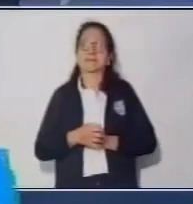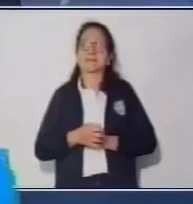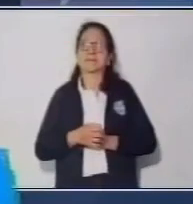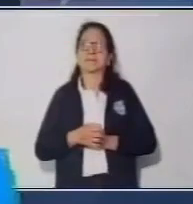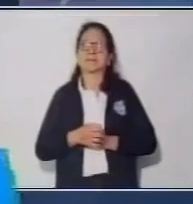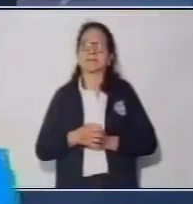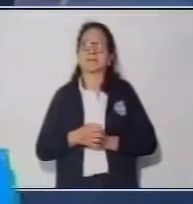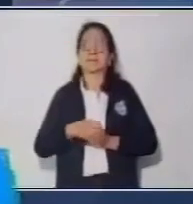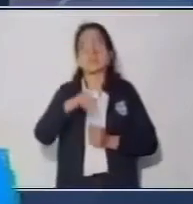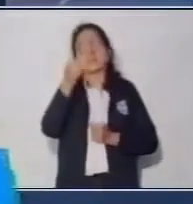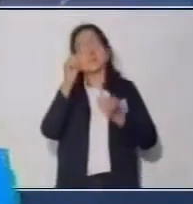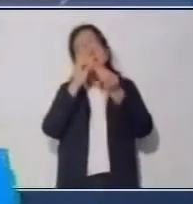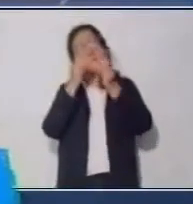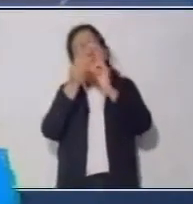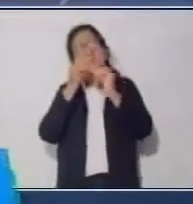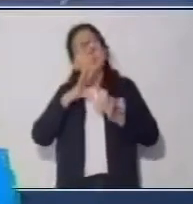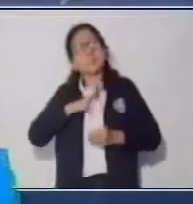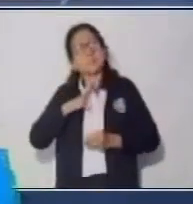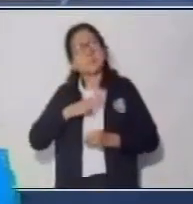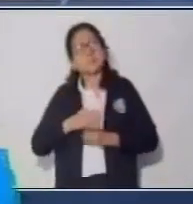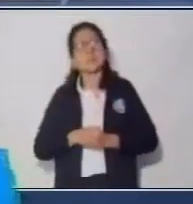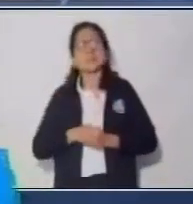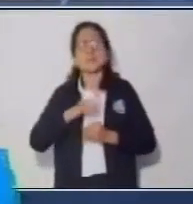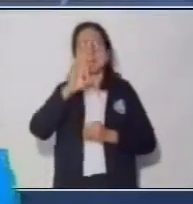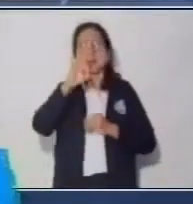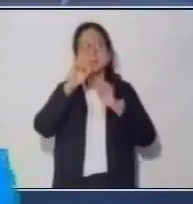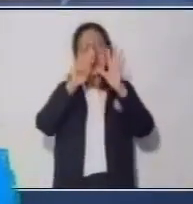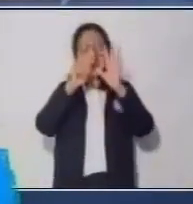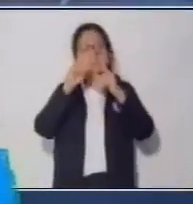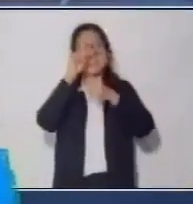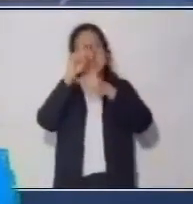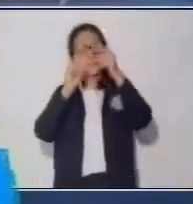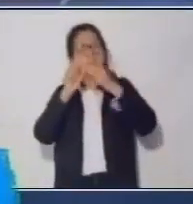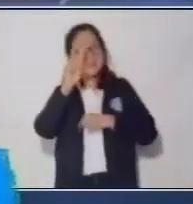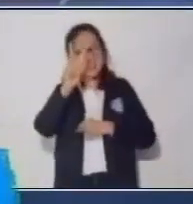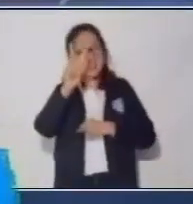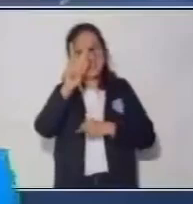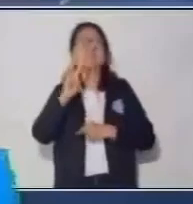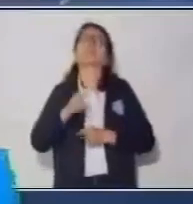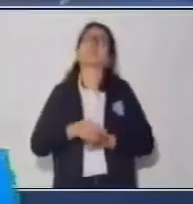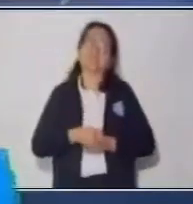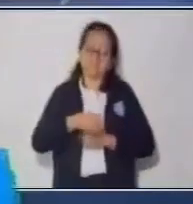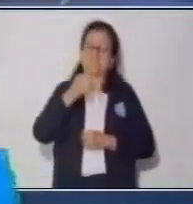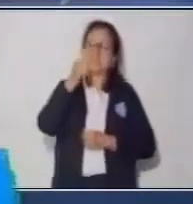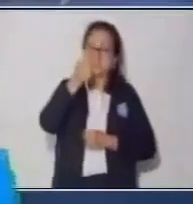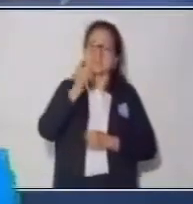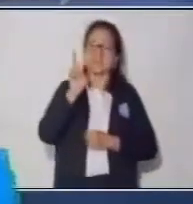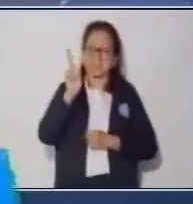¿cuál otro número? Dijimos que 36 dividido 2. Muy bien.